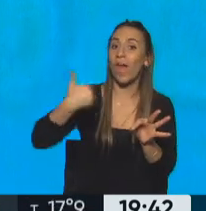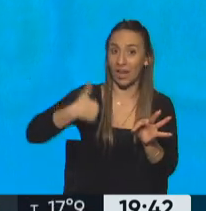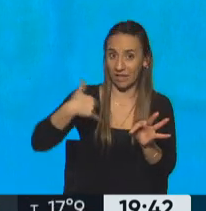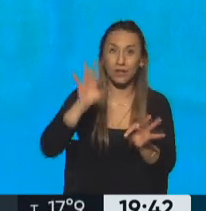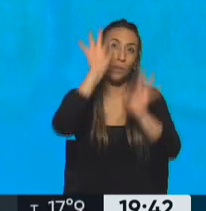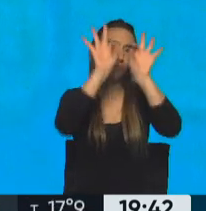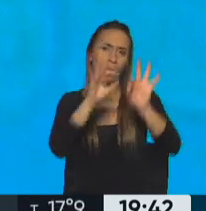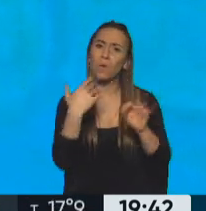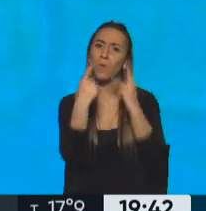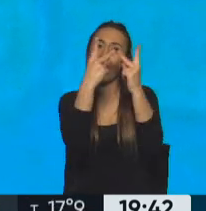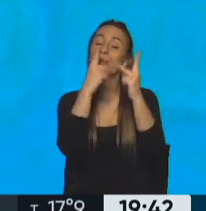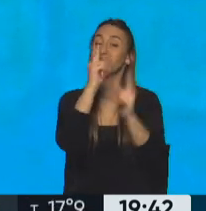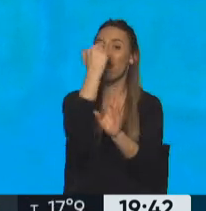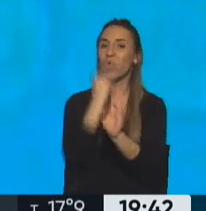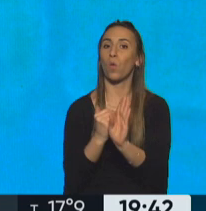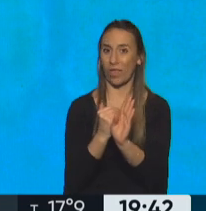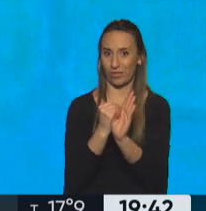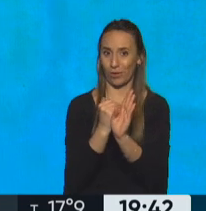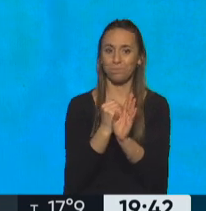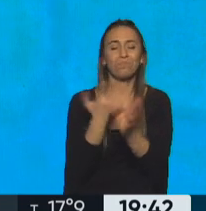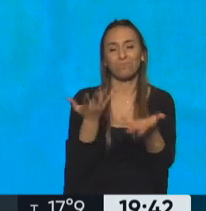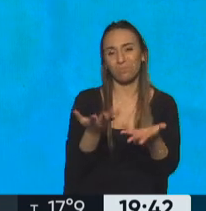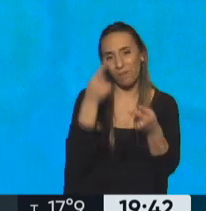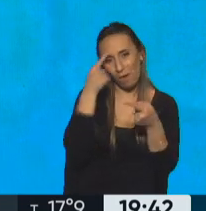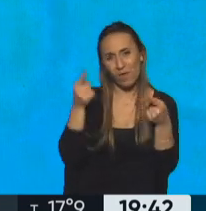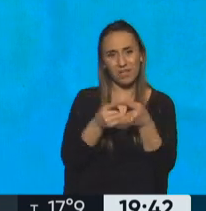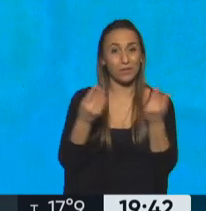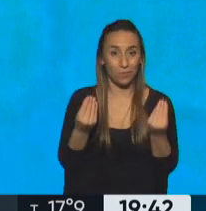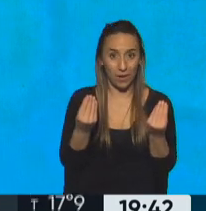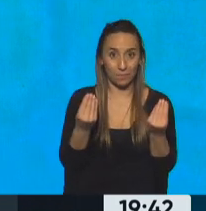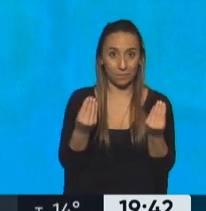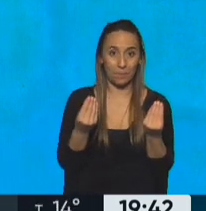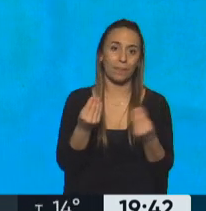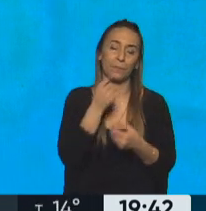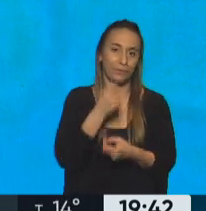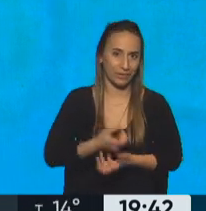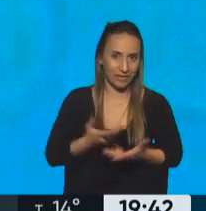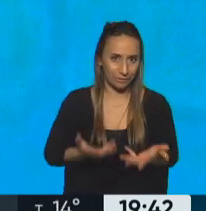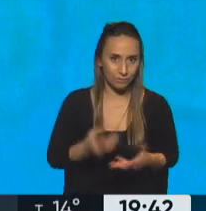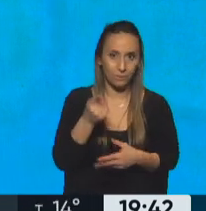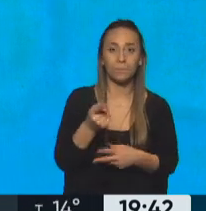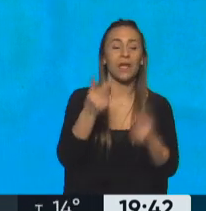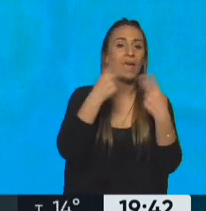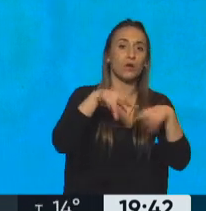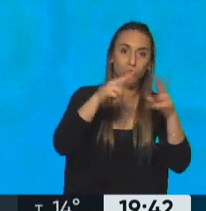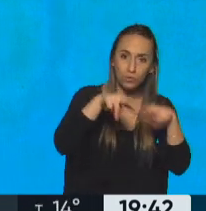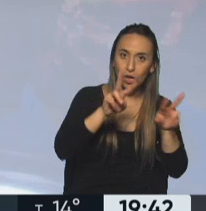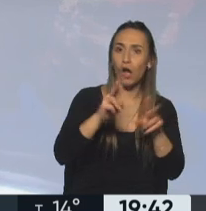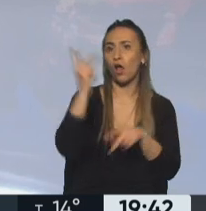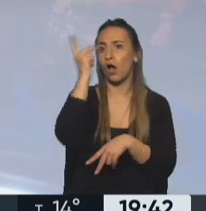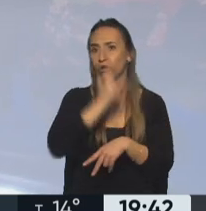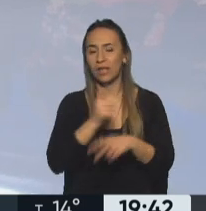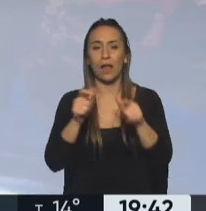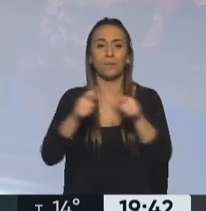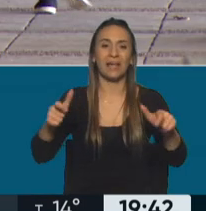con un descuento. La idea del previaje básicamente es que vos, por ejemplo, entre excursiones, entre el hotel, entre el